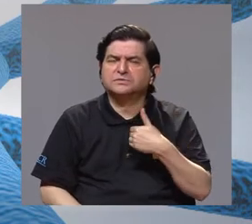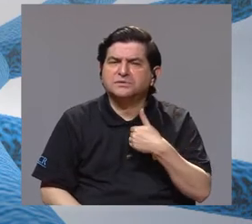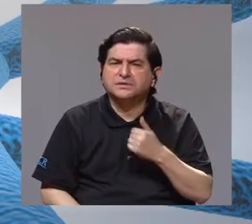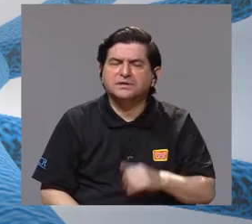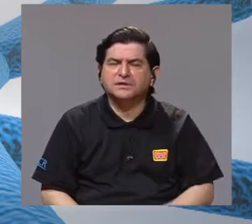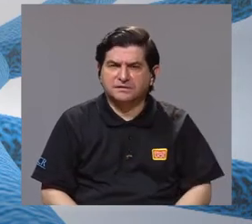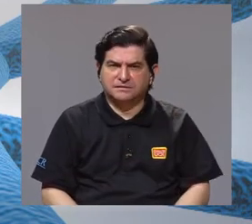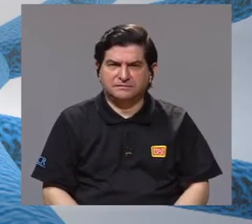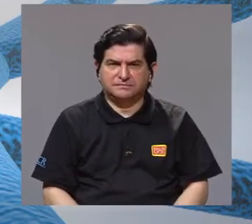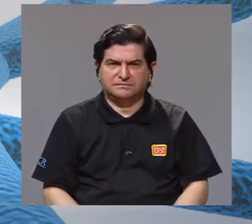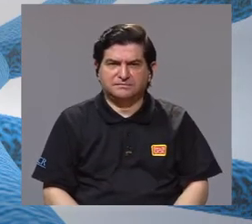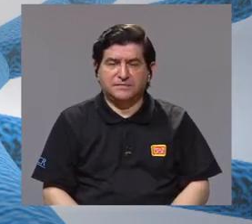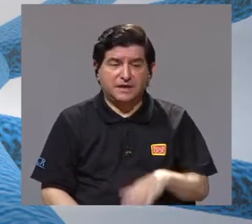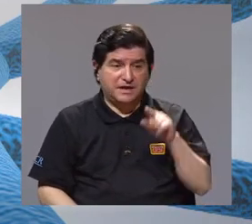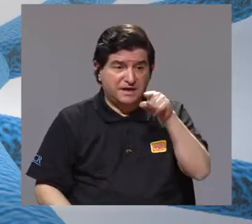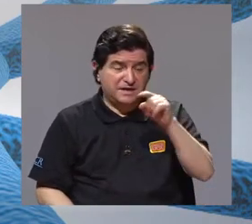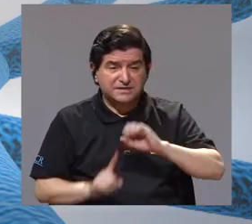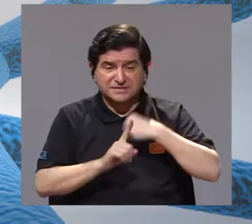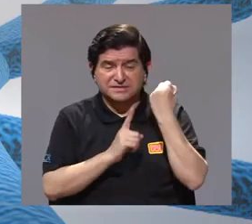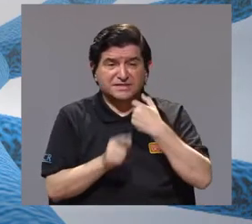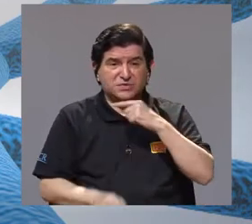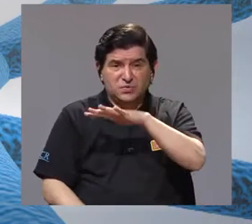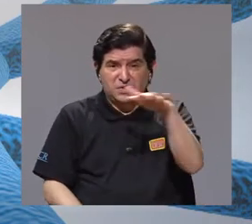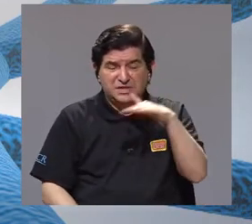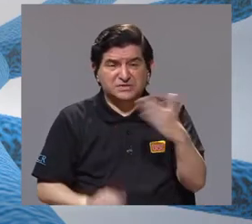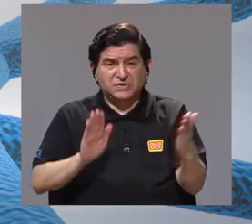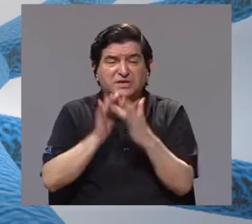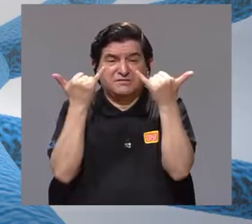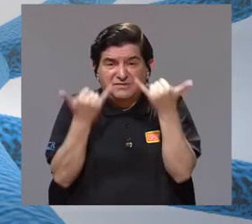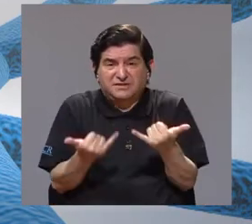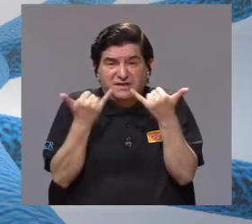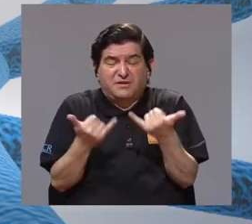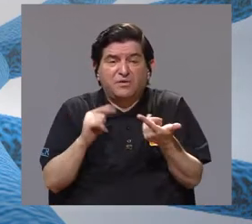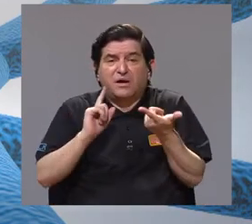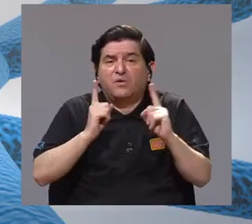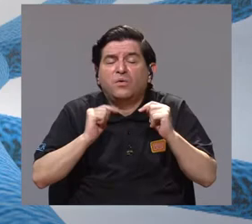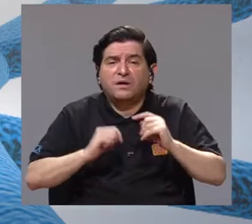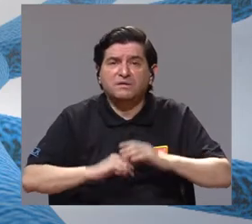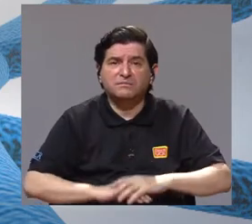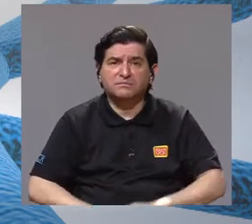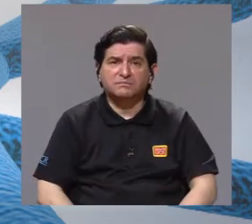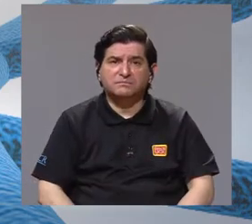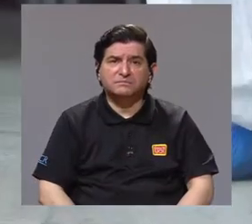esta realidad que estamos enfrentando en estos días?